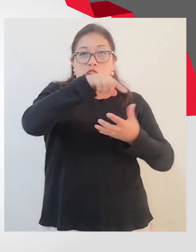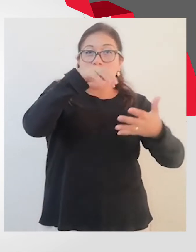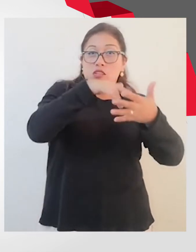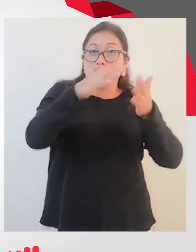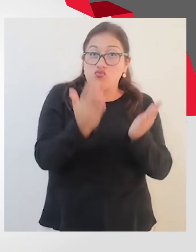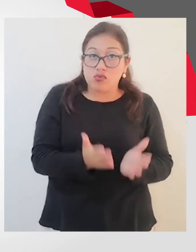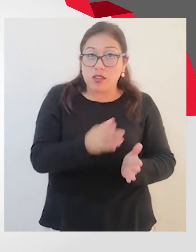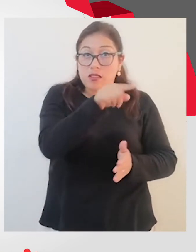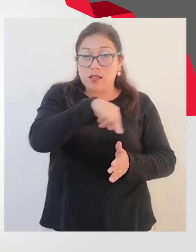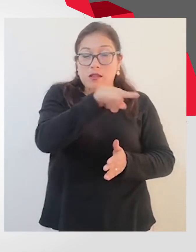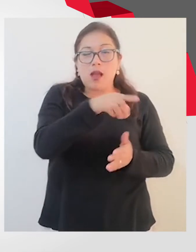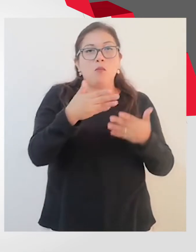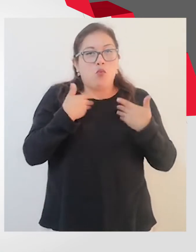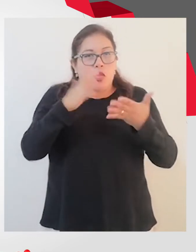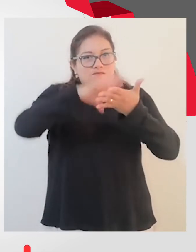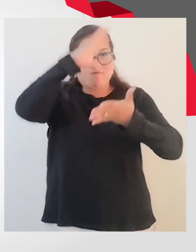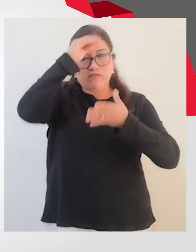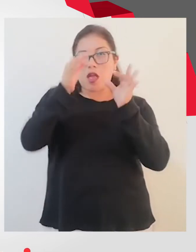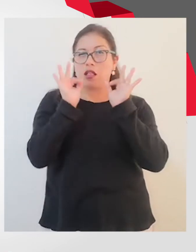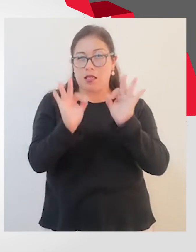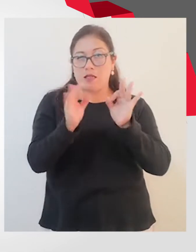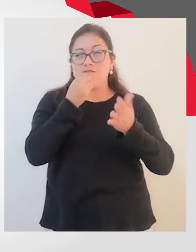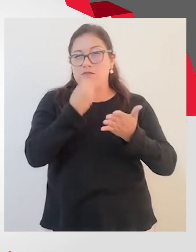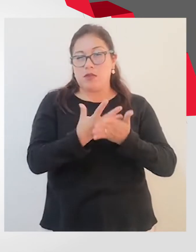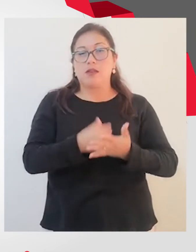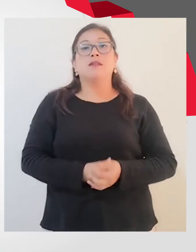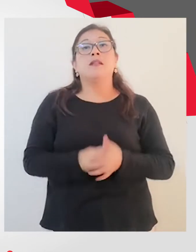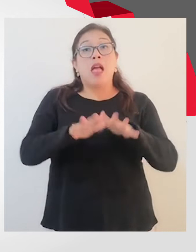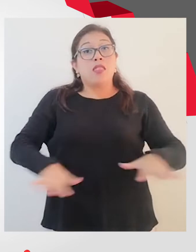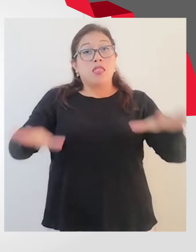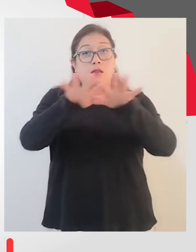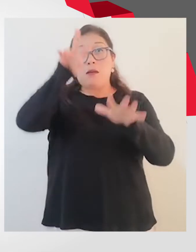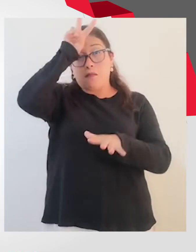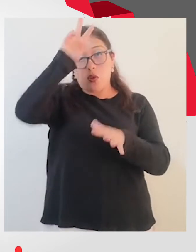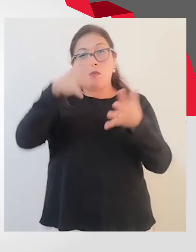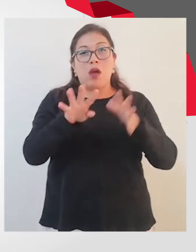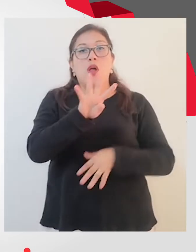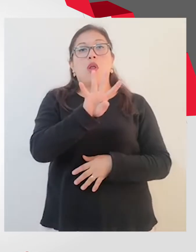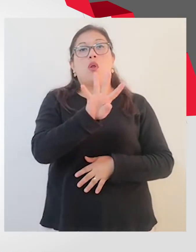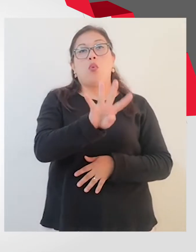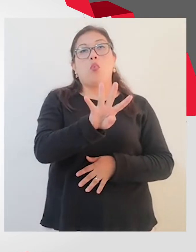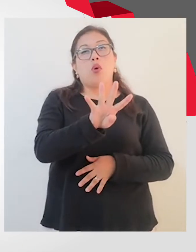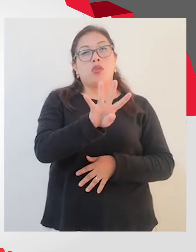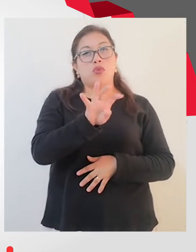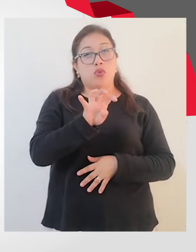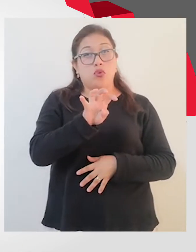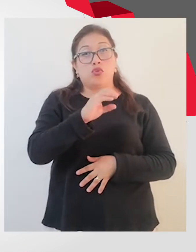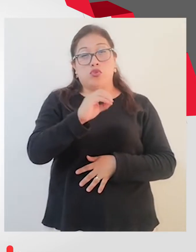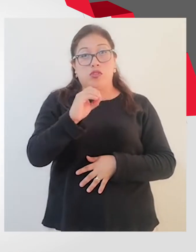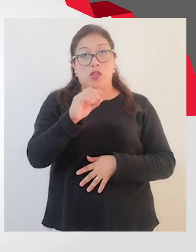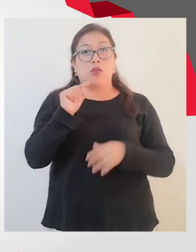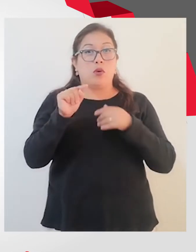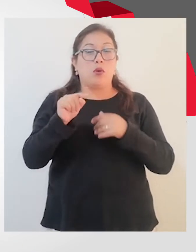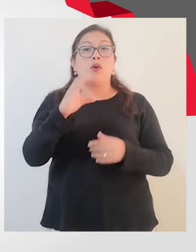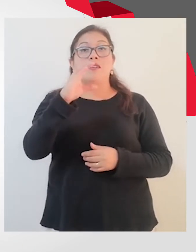y así logren aprendizajes de calidad. A nivel nacional tenemos 404 CEBES en las